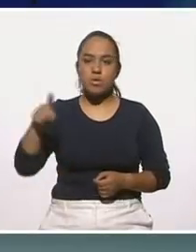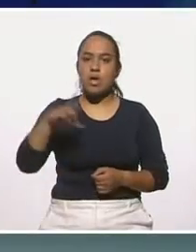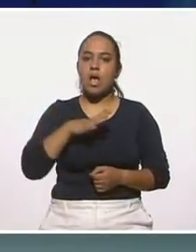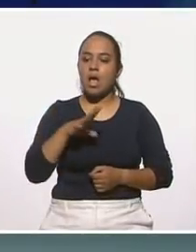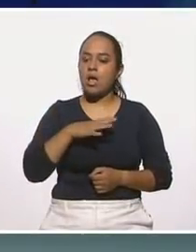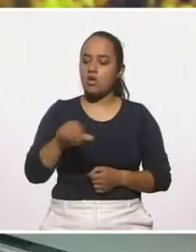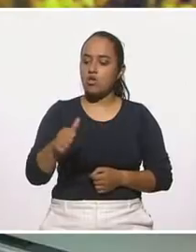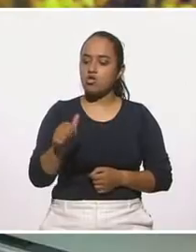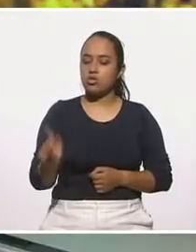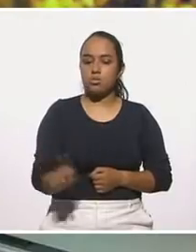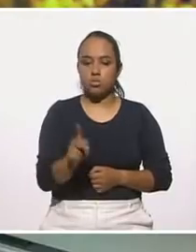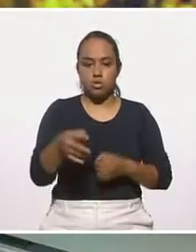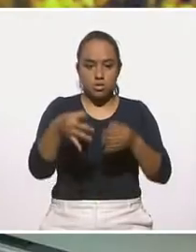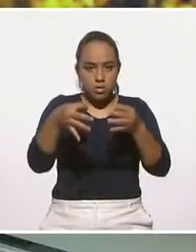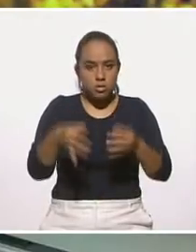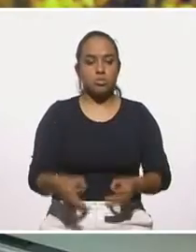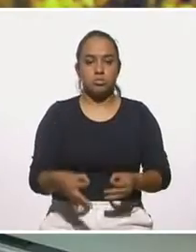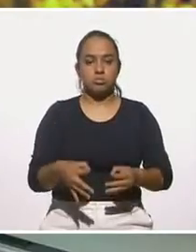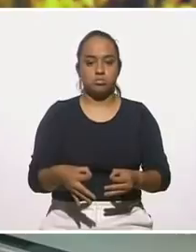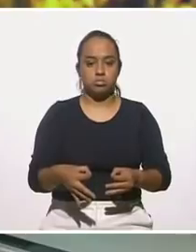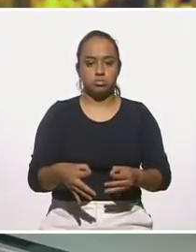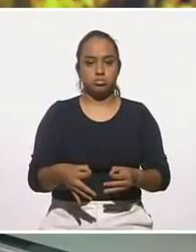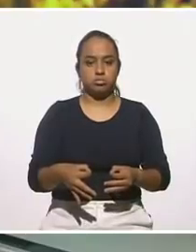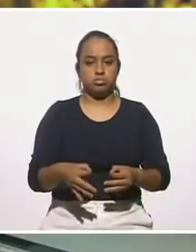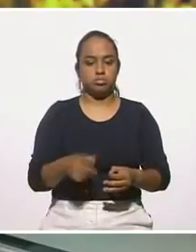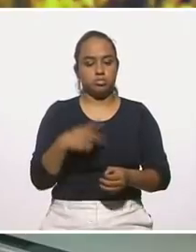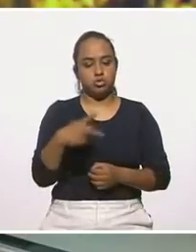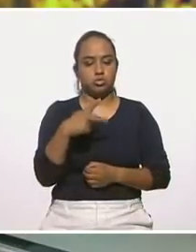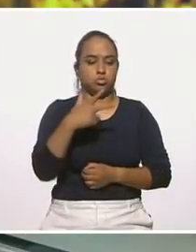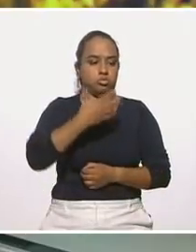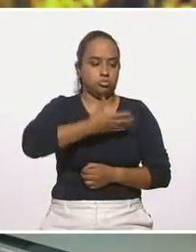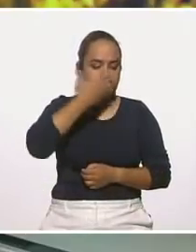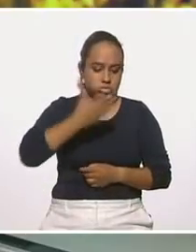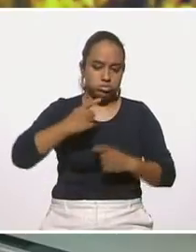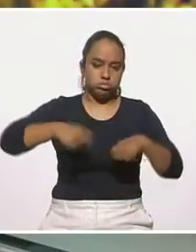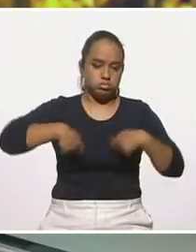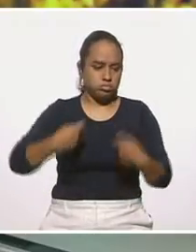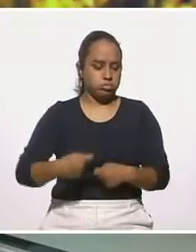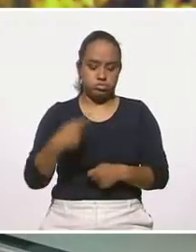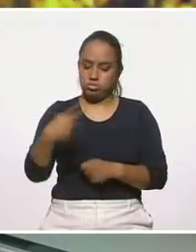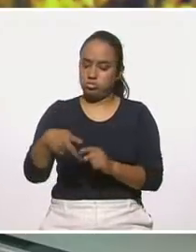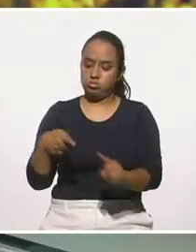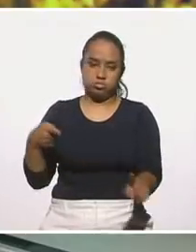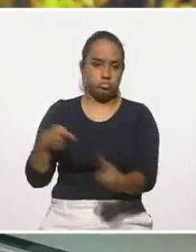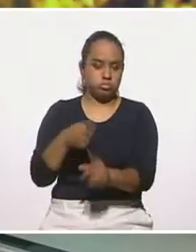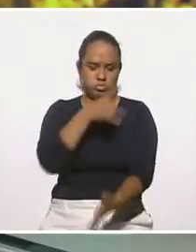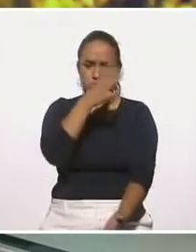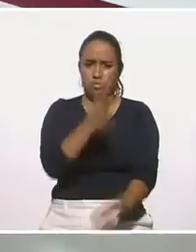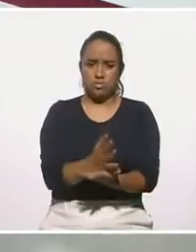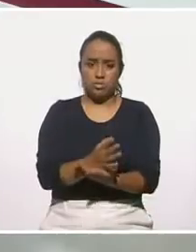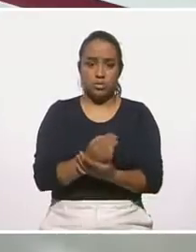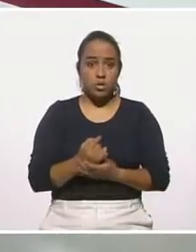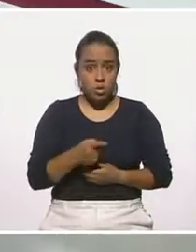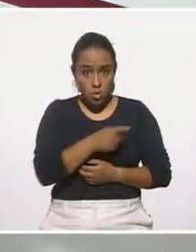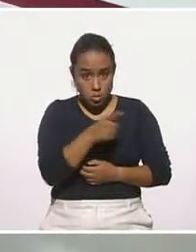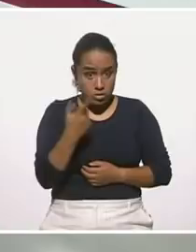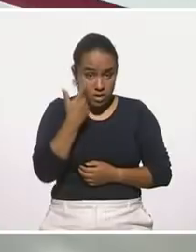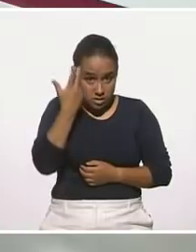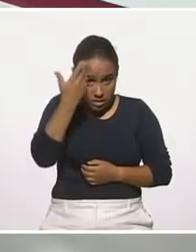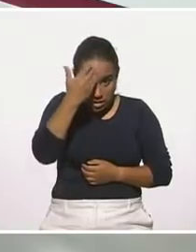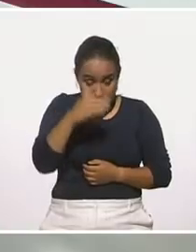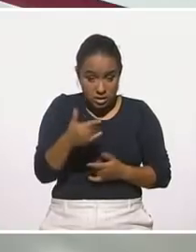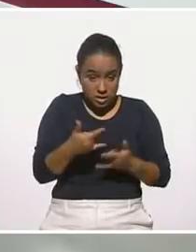pueblos originarios, con tradiciones y costumbres muy particulares. Quieren conocer la historia,